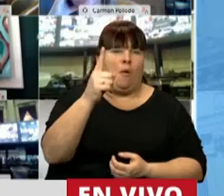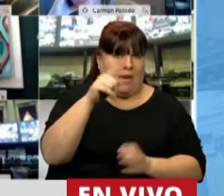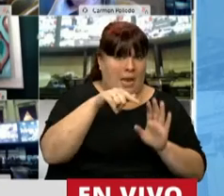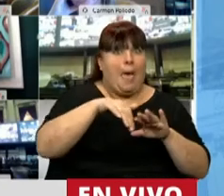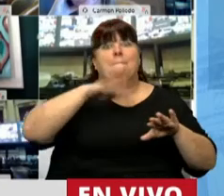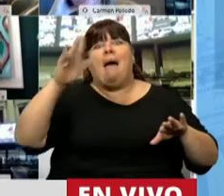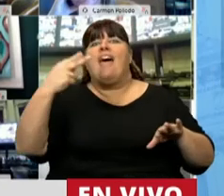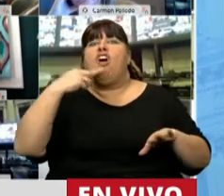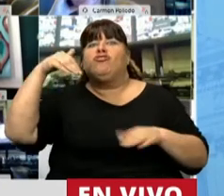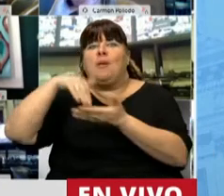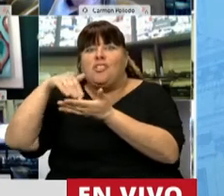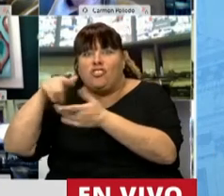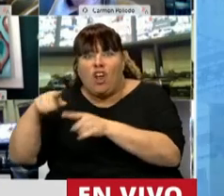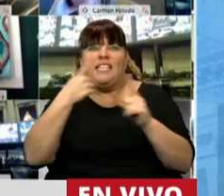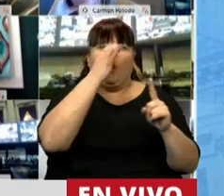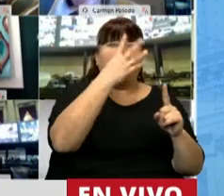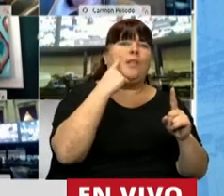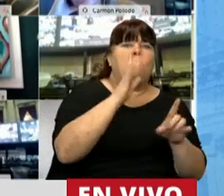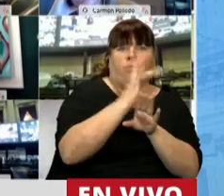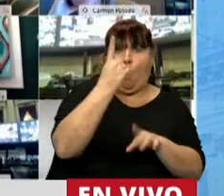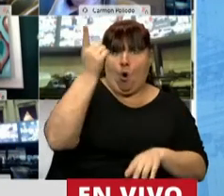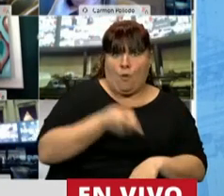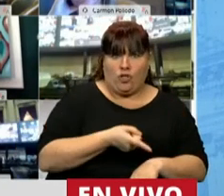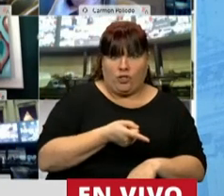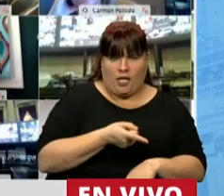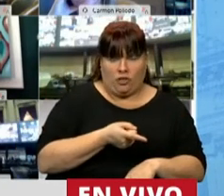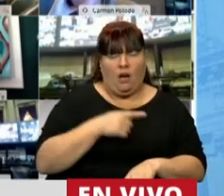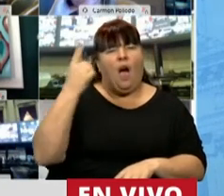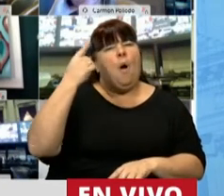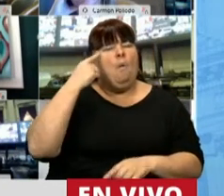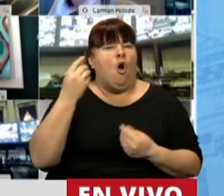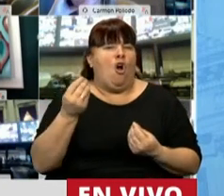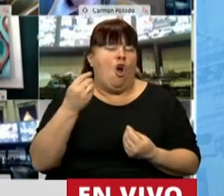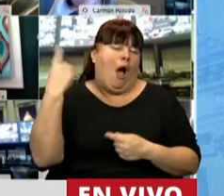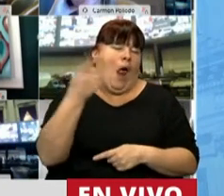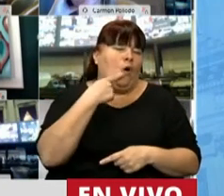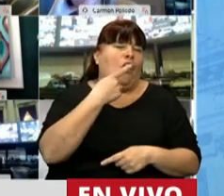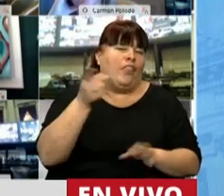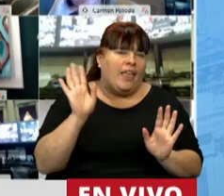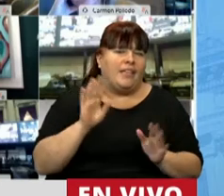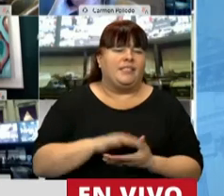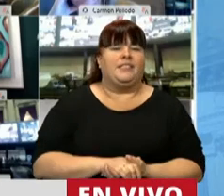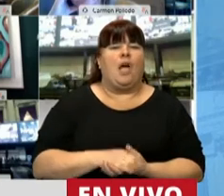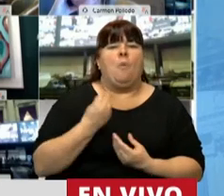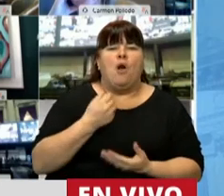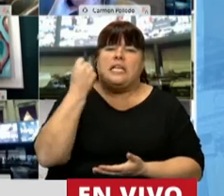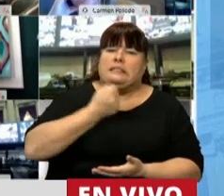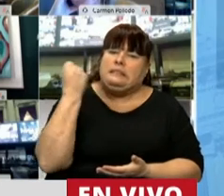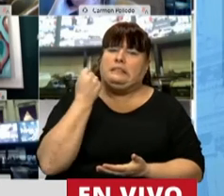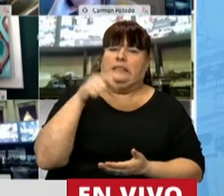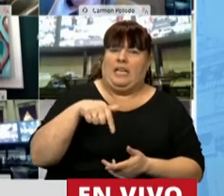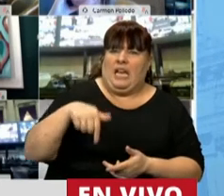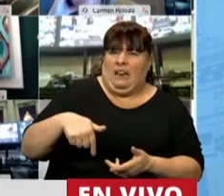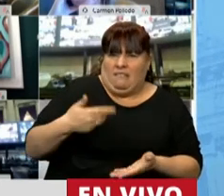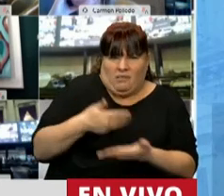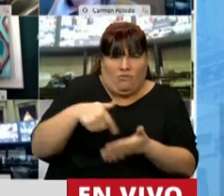más de 11 millones, un 1%. Y algunos dirán, como nos han dicho, que por qué seguimos insistiendo en esta